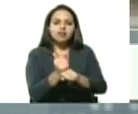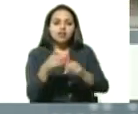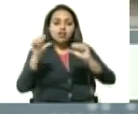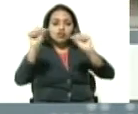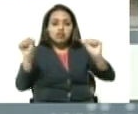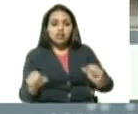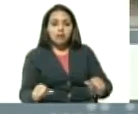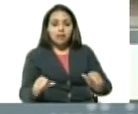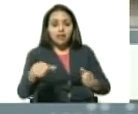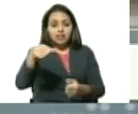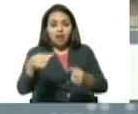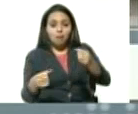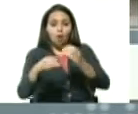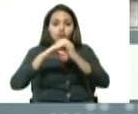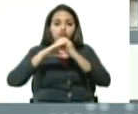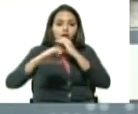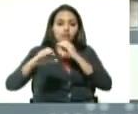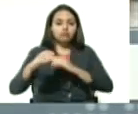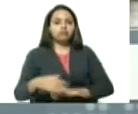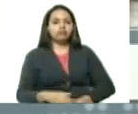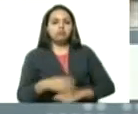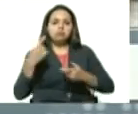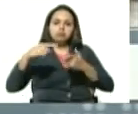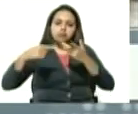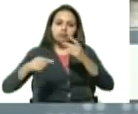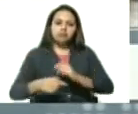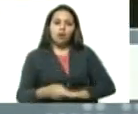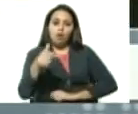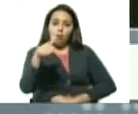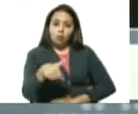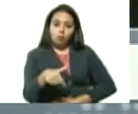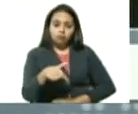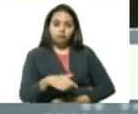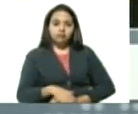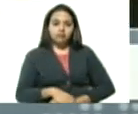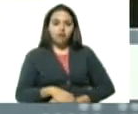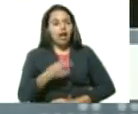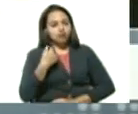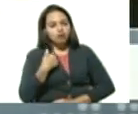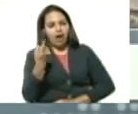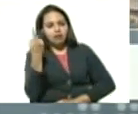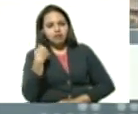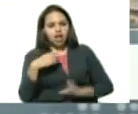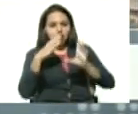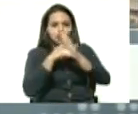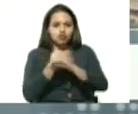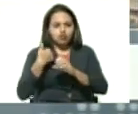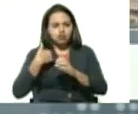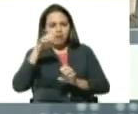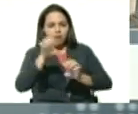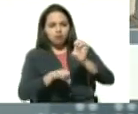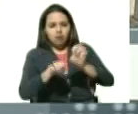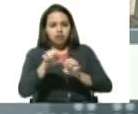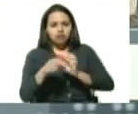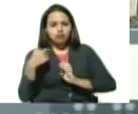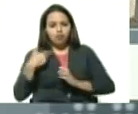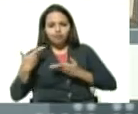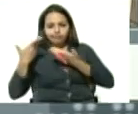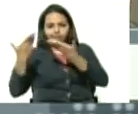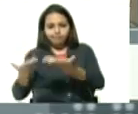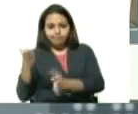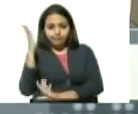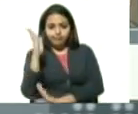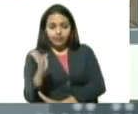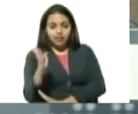sistemas de transporte. Hoy nosotros, yo anoche estuve evaluando y le di la orden a la vicepresidenta ejecutiva